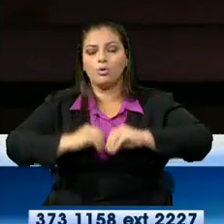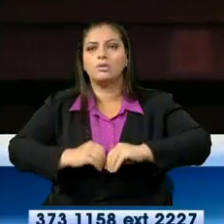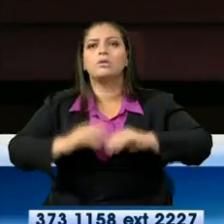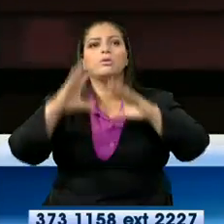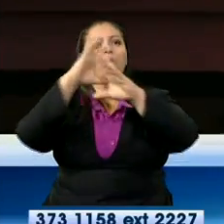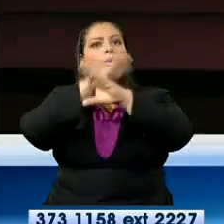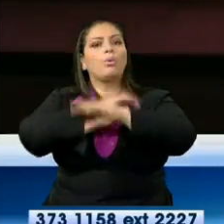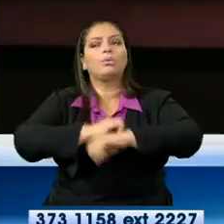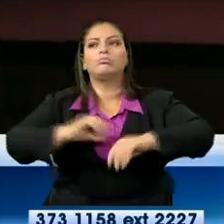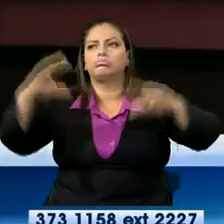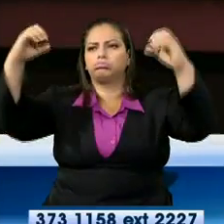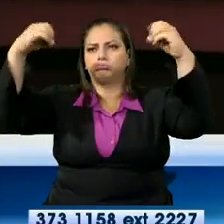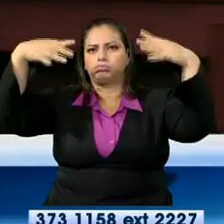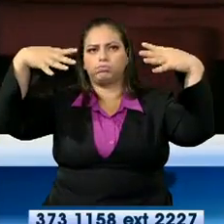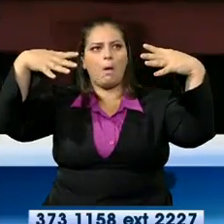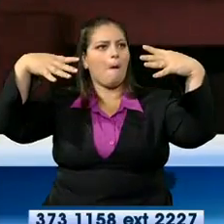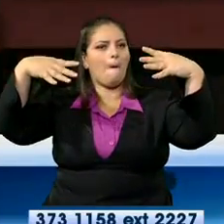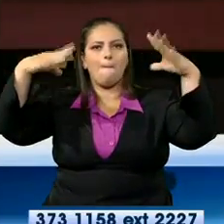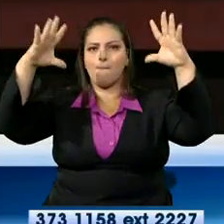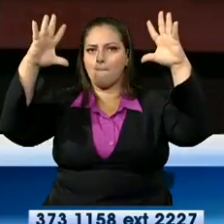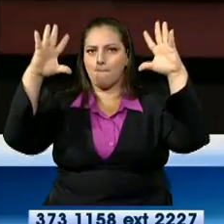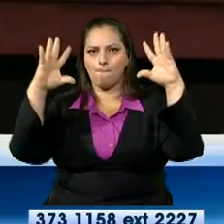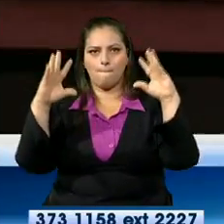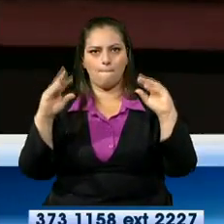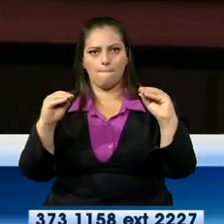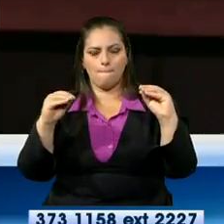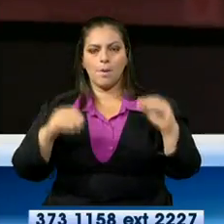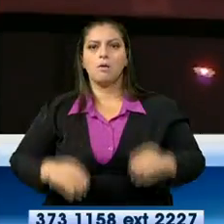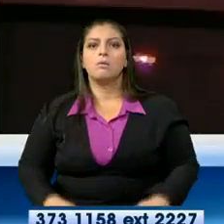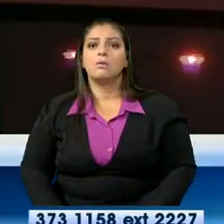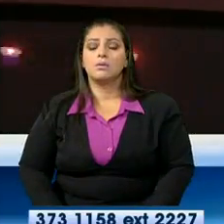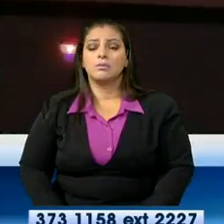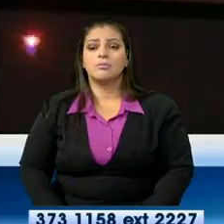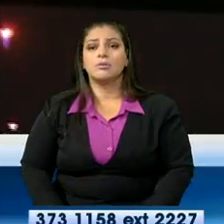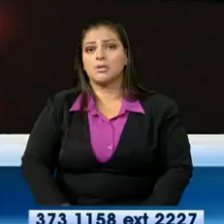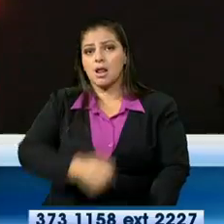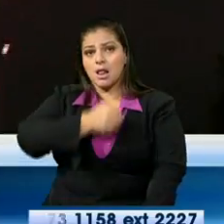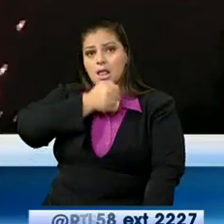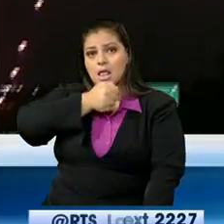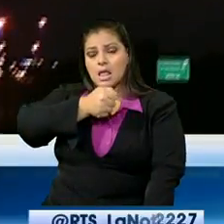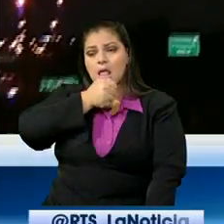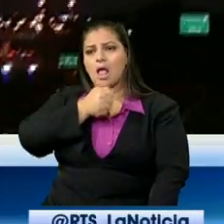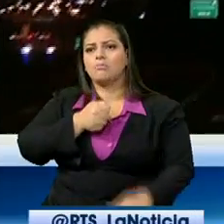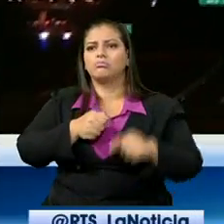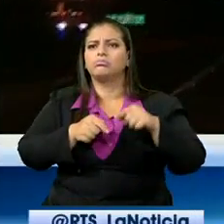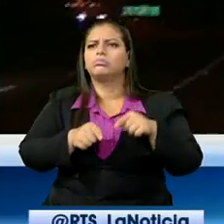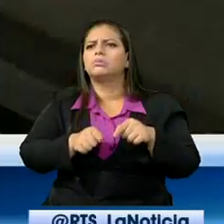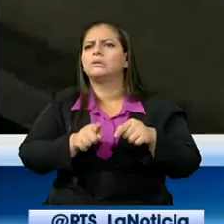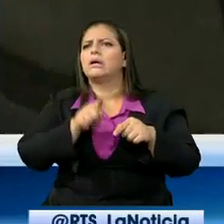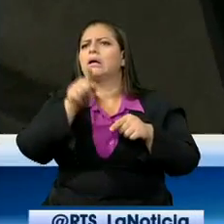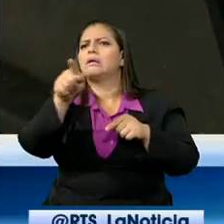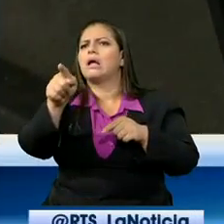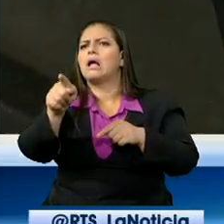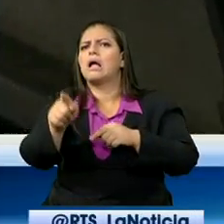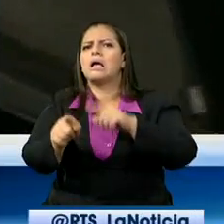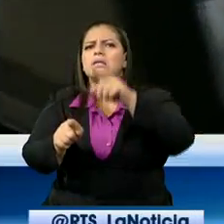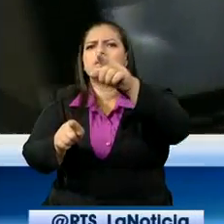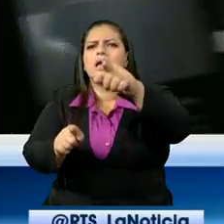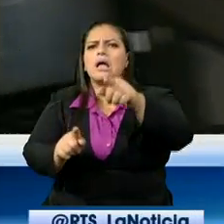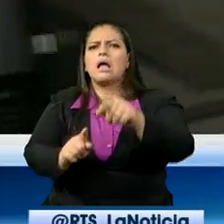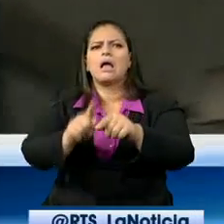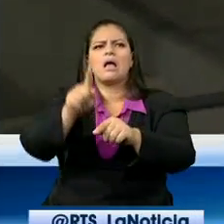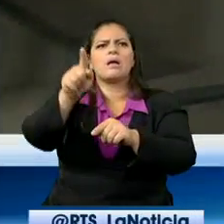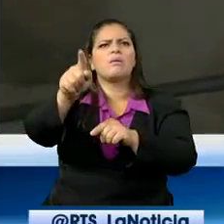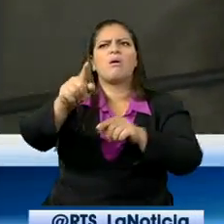Es lo que se pudo comprobar en un recorrido por estas estructuras, en las cuales en unas se las